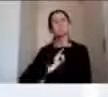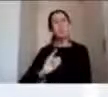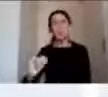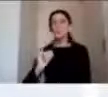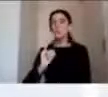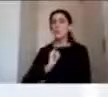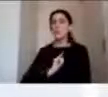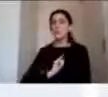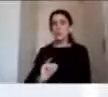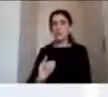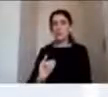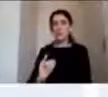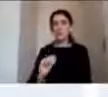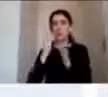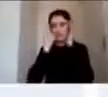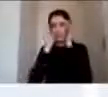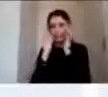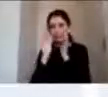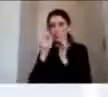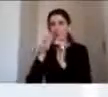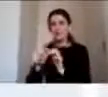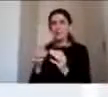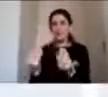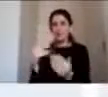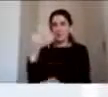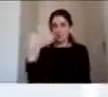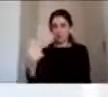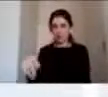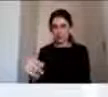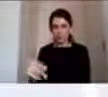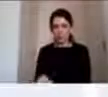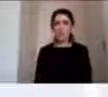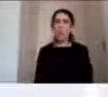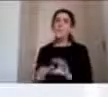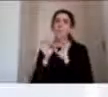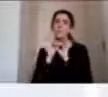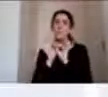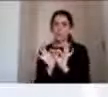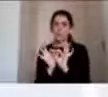que ser centrado en sus propias necesidades muchas gracias